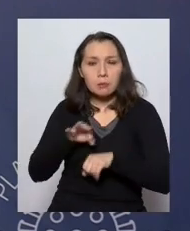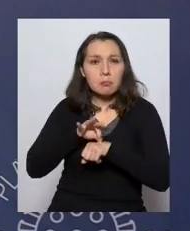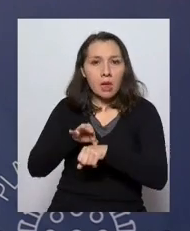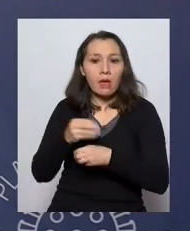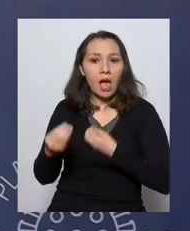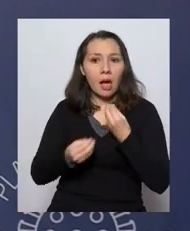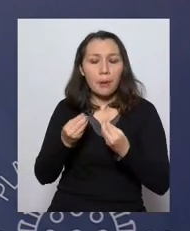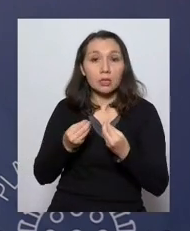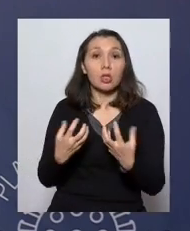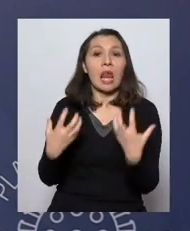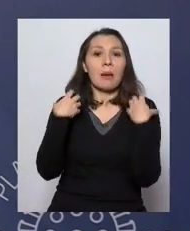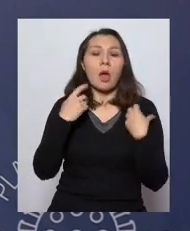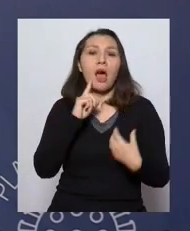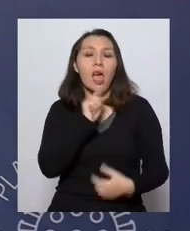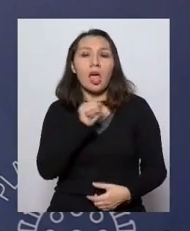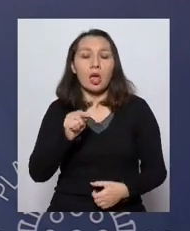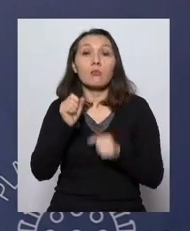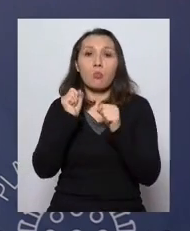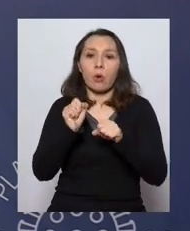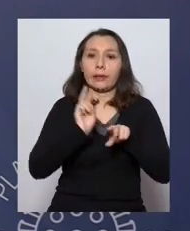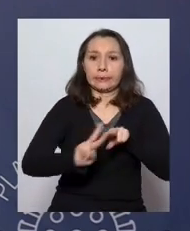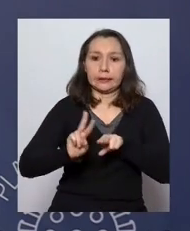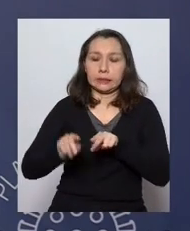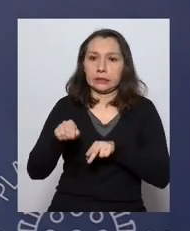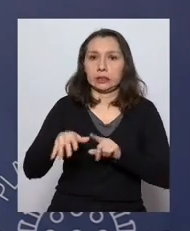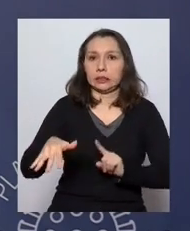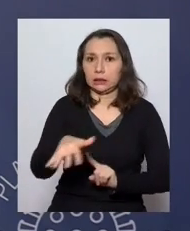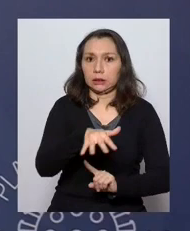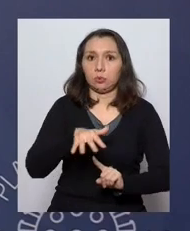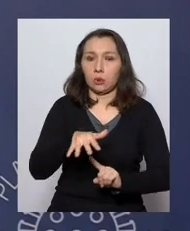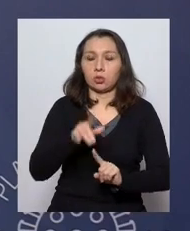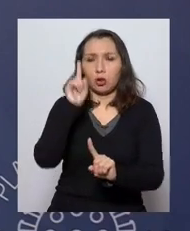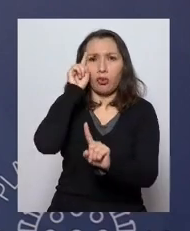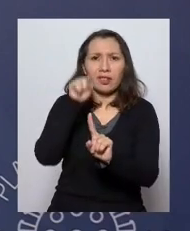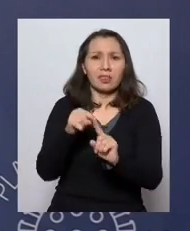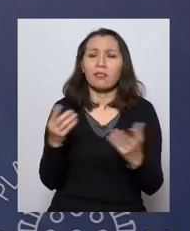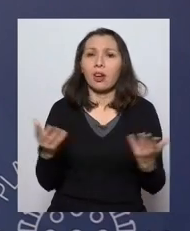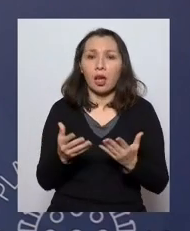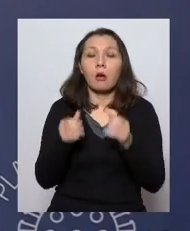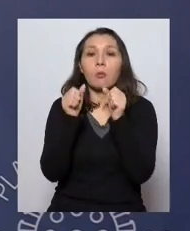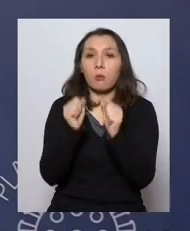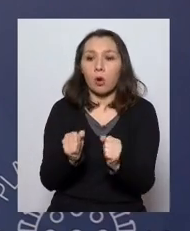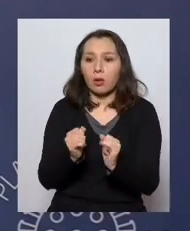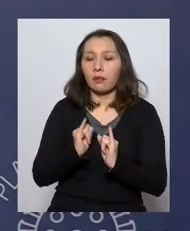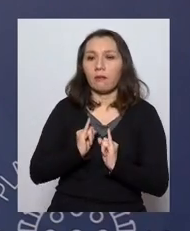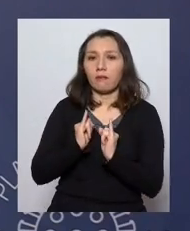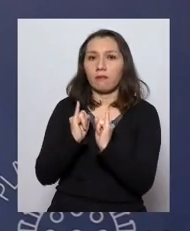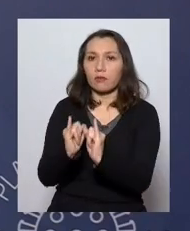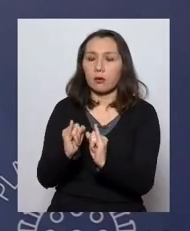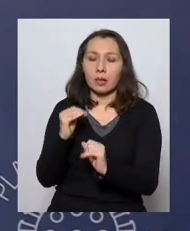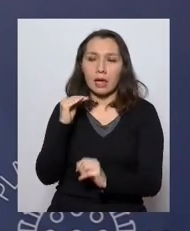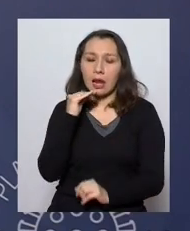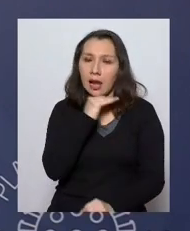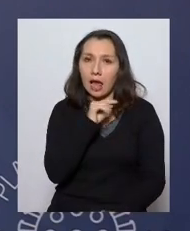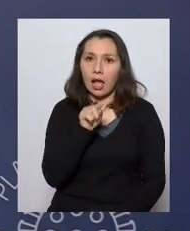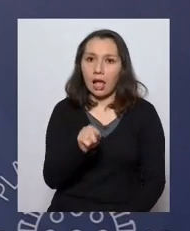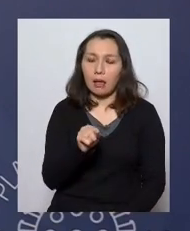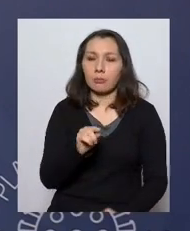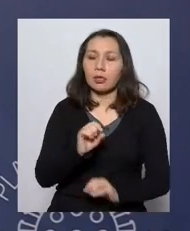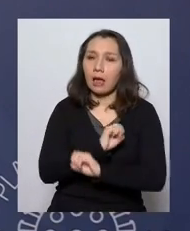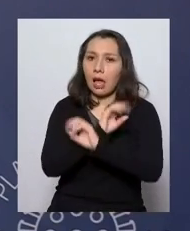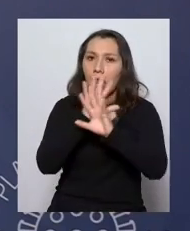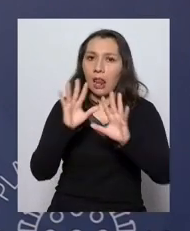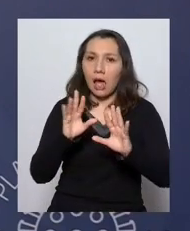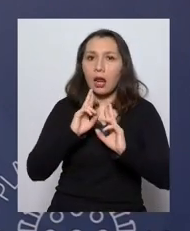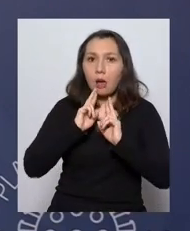establecer las responsabilidades y poder corregir esa situación con el objetivo de poder entregar rápidamente y de forma